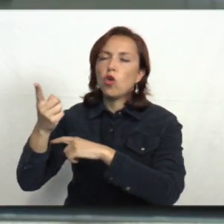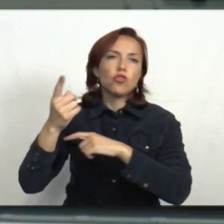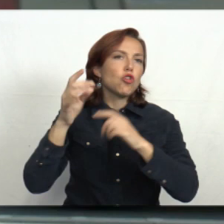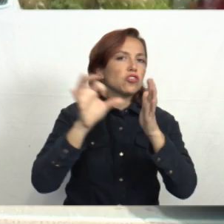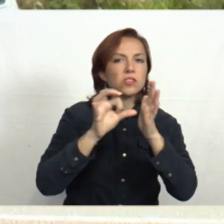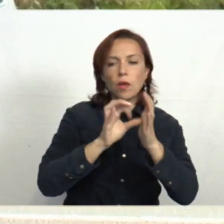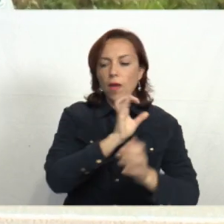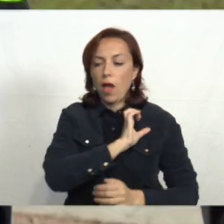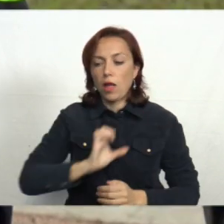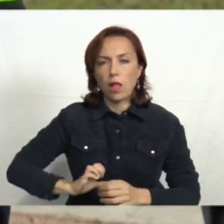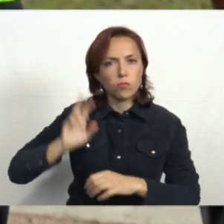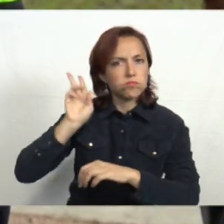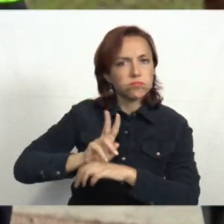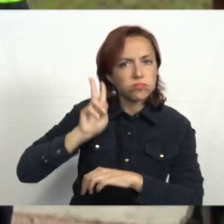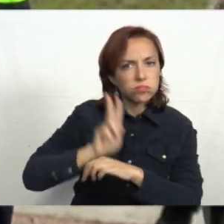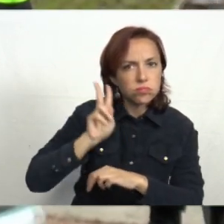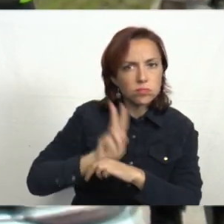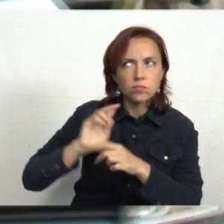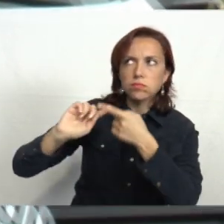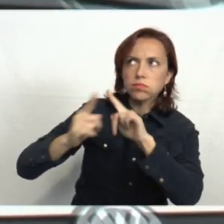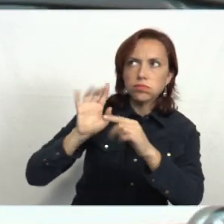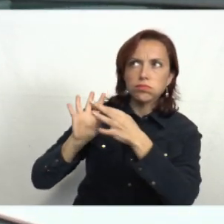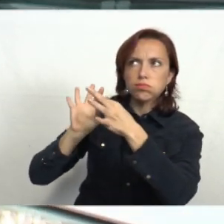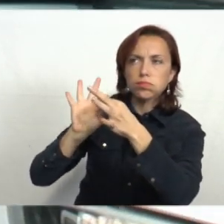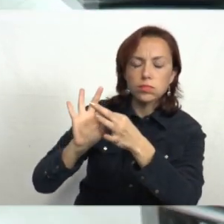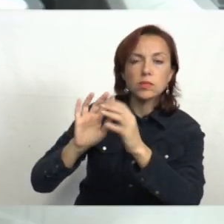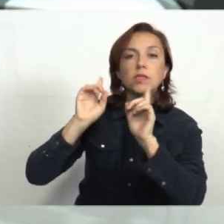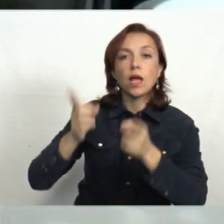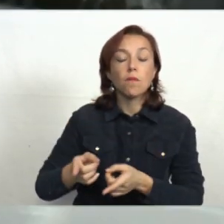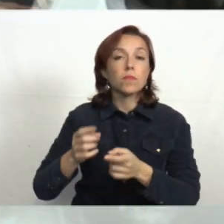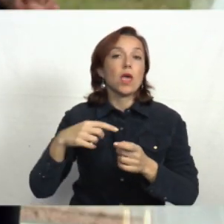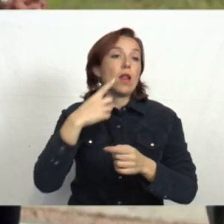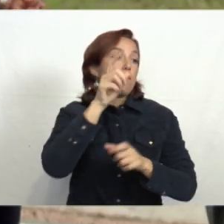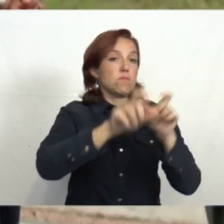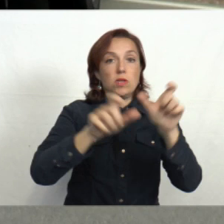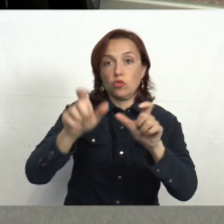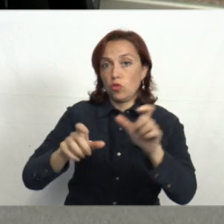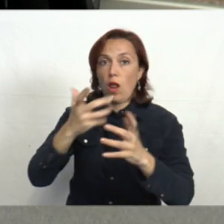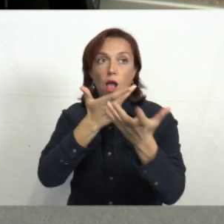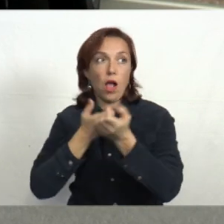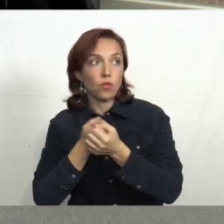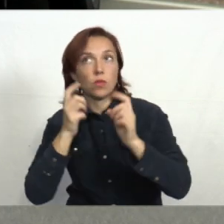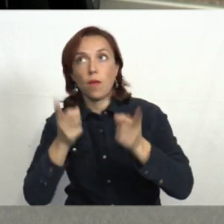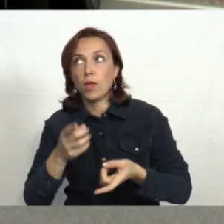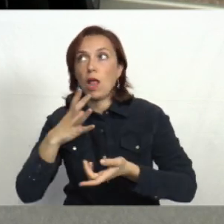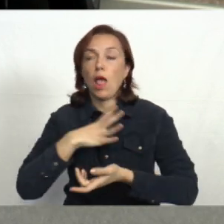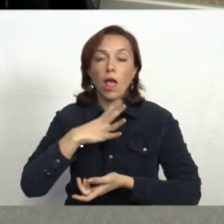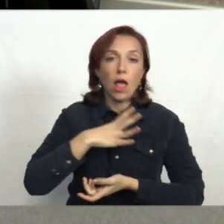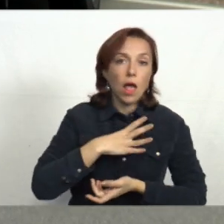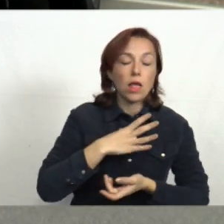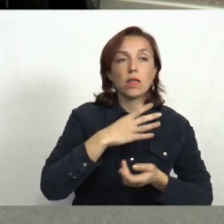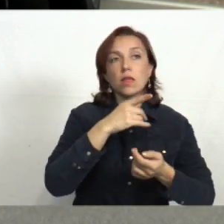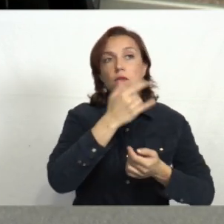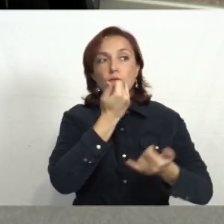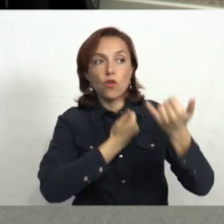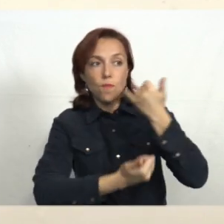Estado y también con las organizaciones civiles. Porque también teniendo en cuenta